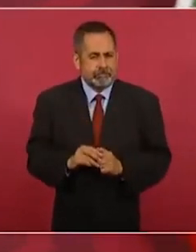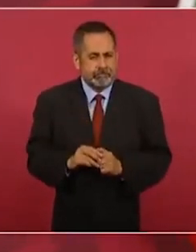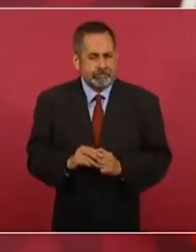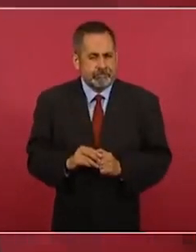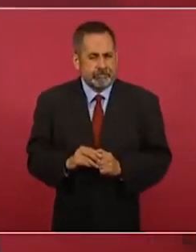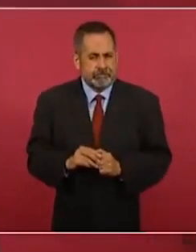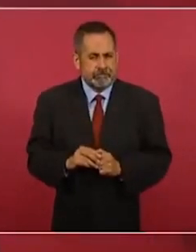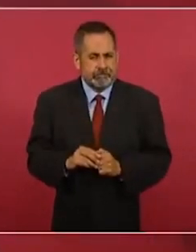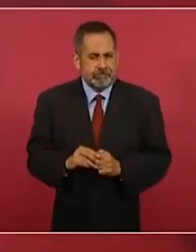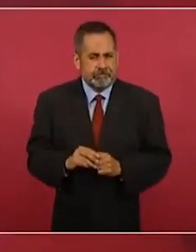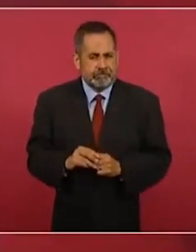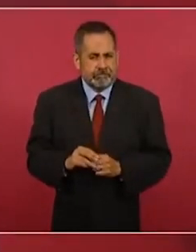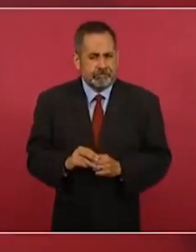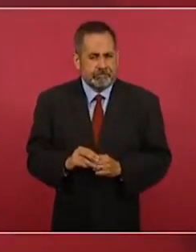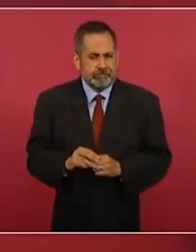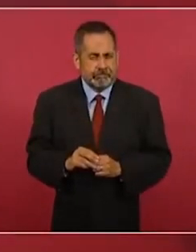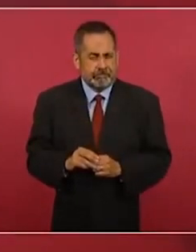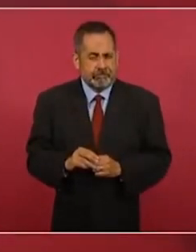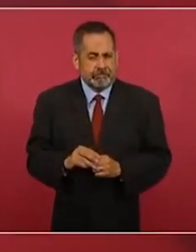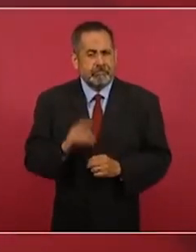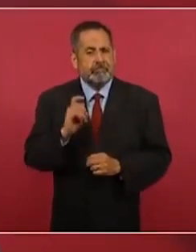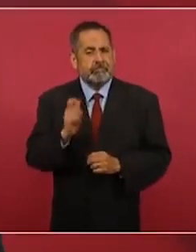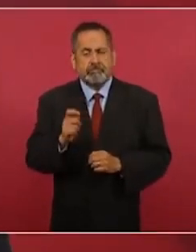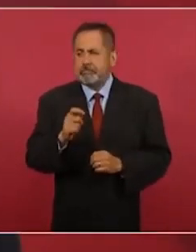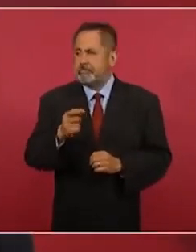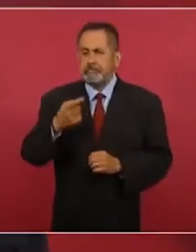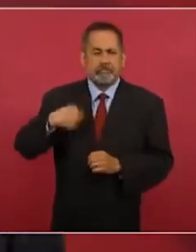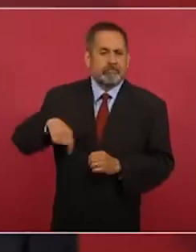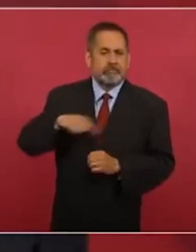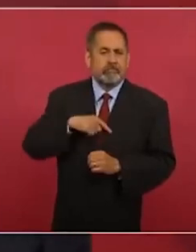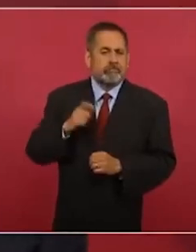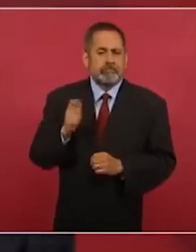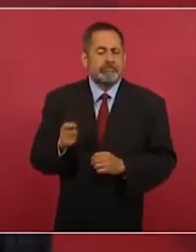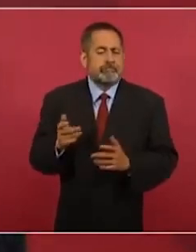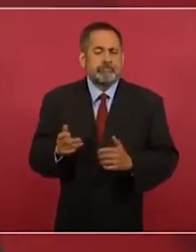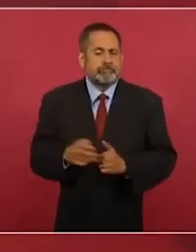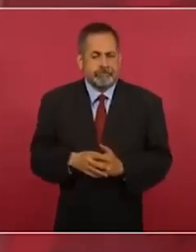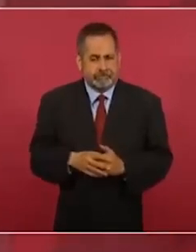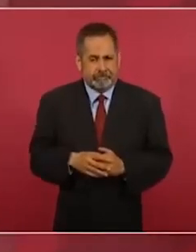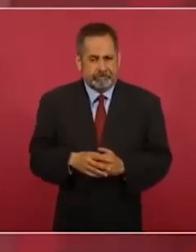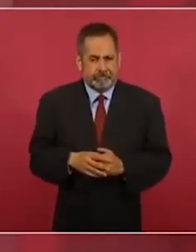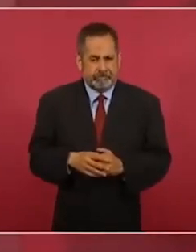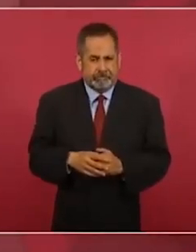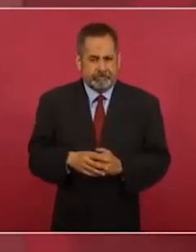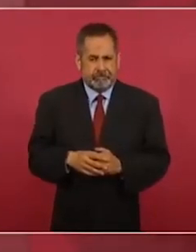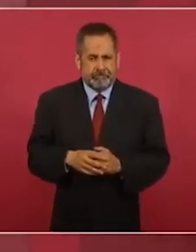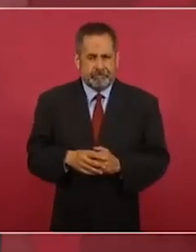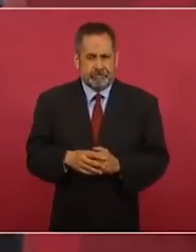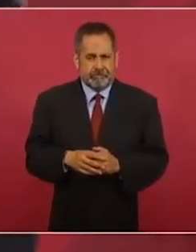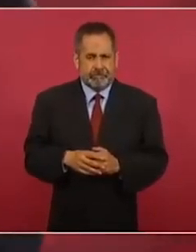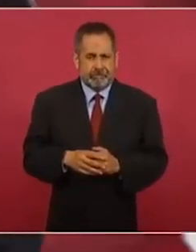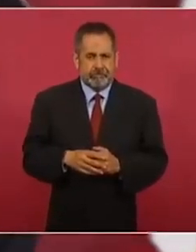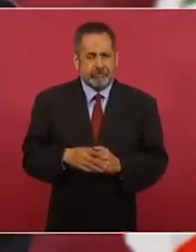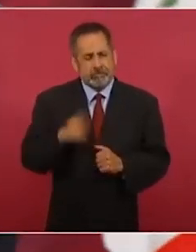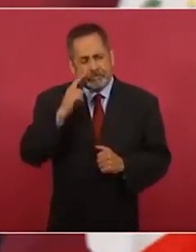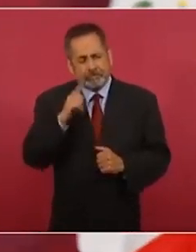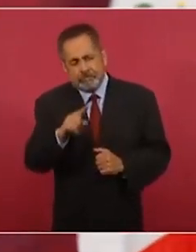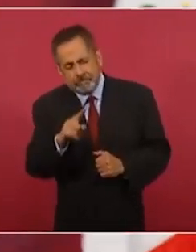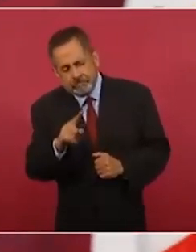pues que nosotros no lo veríamos bien,